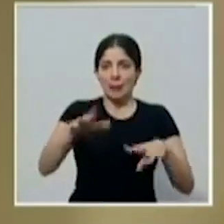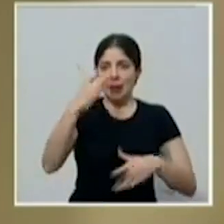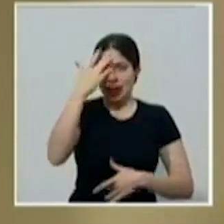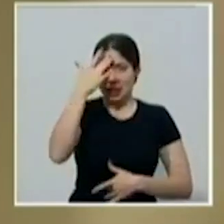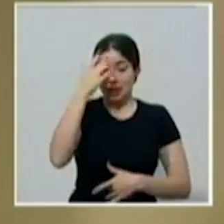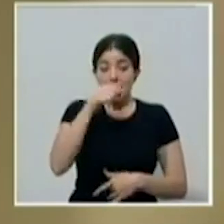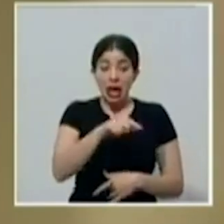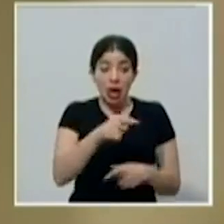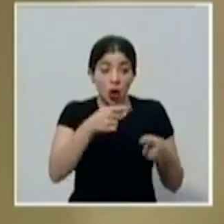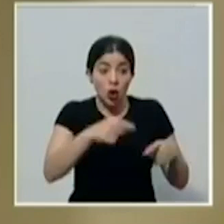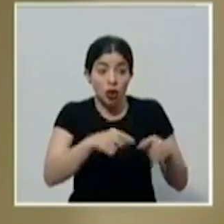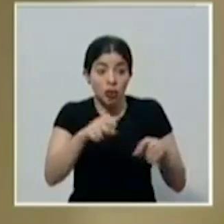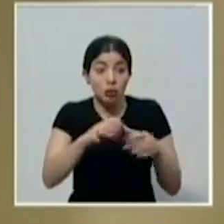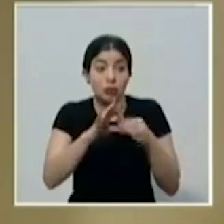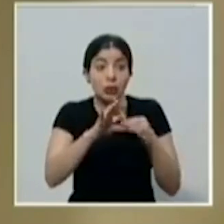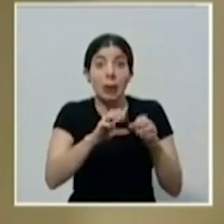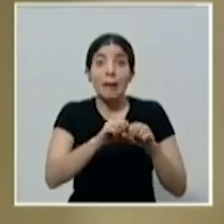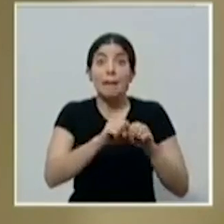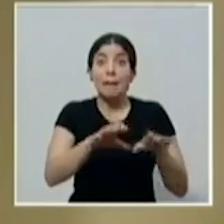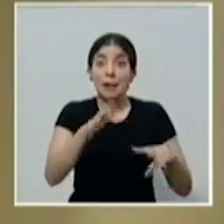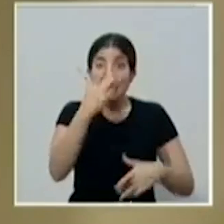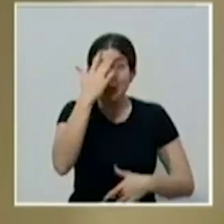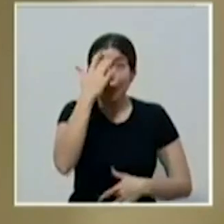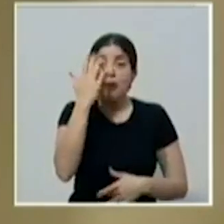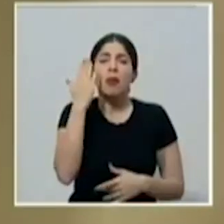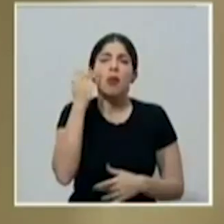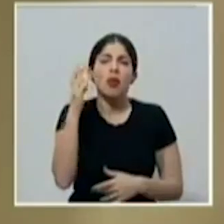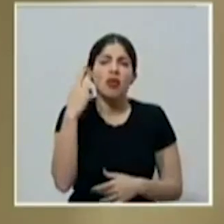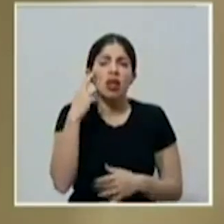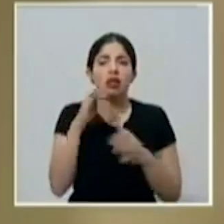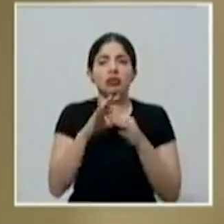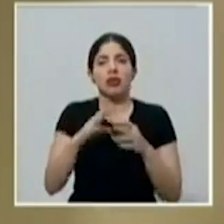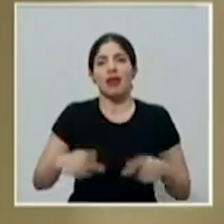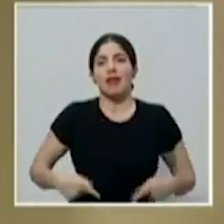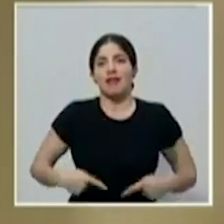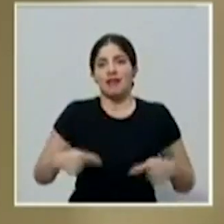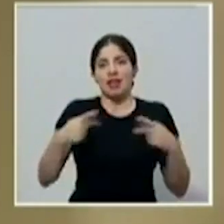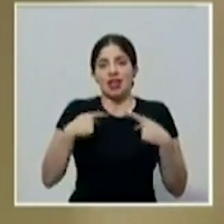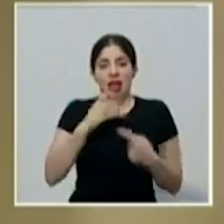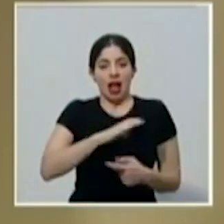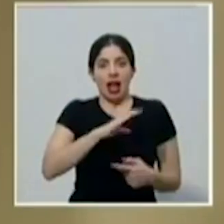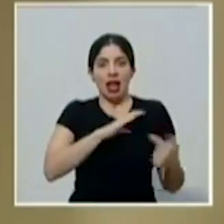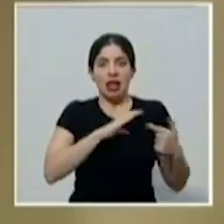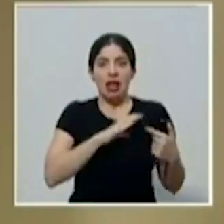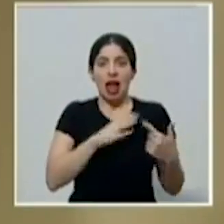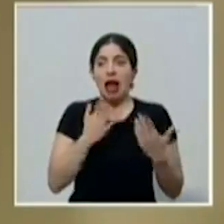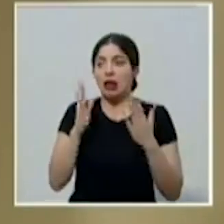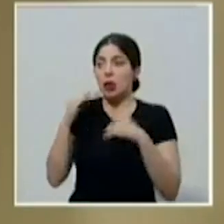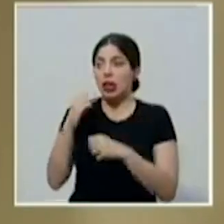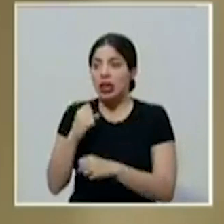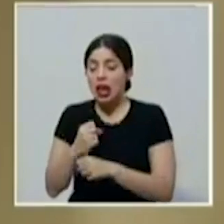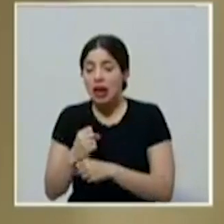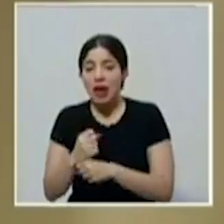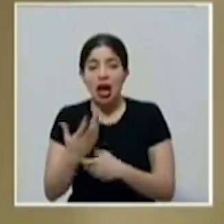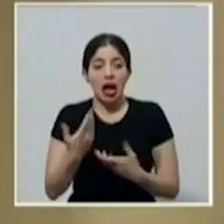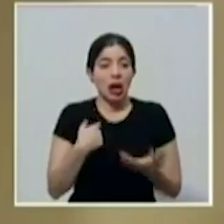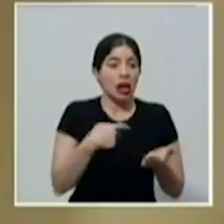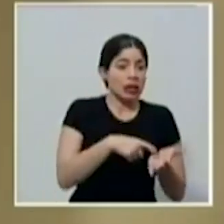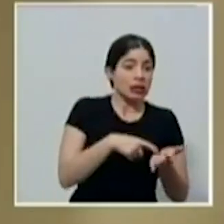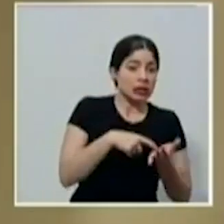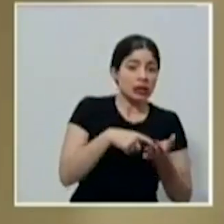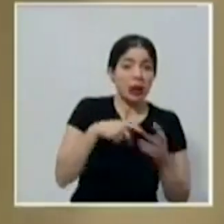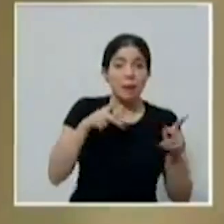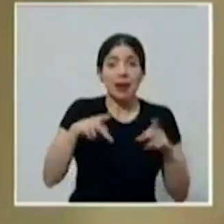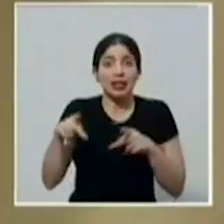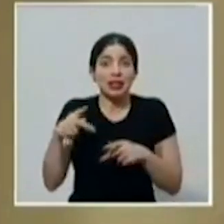consecuencias que tienen que ver con la calidad de vida, con la posibilidad de no tener un empleo, con las demandas que tiene la